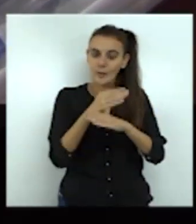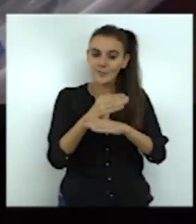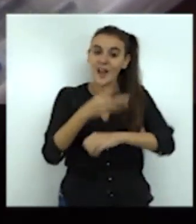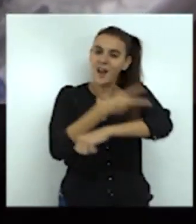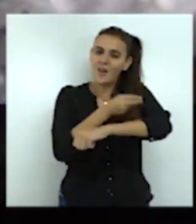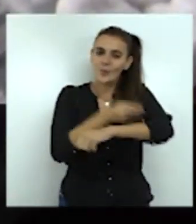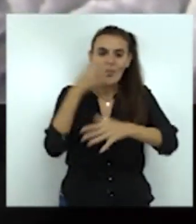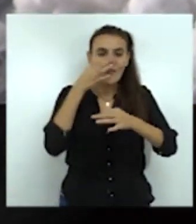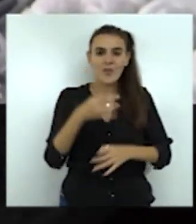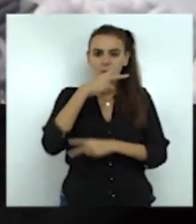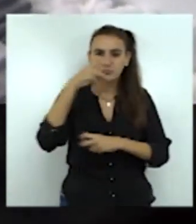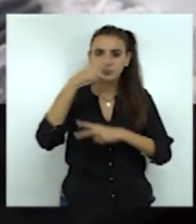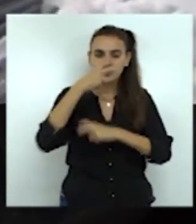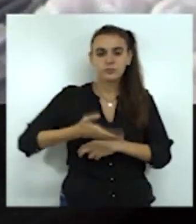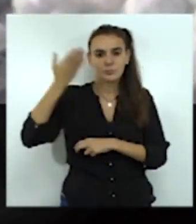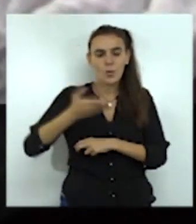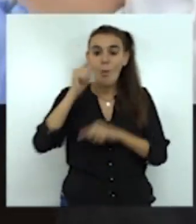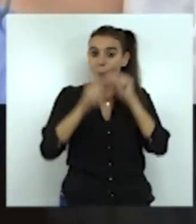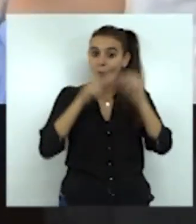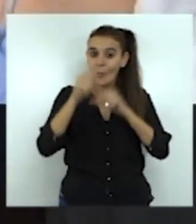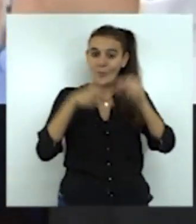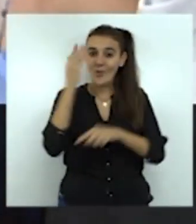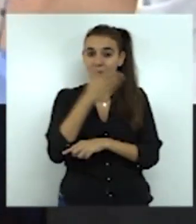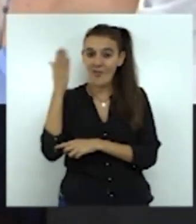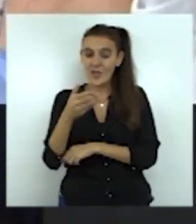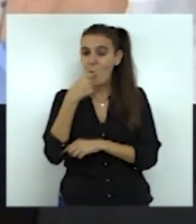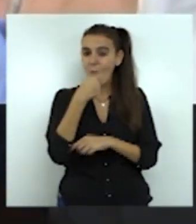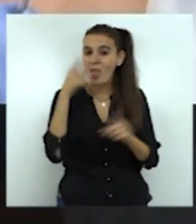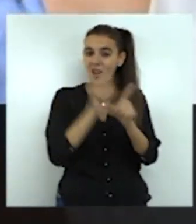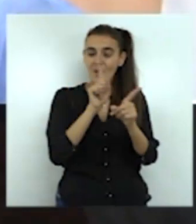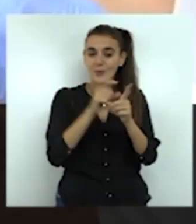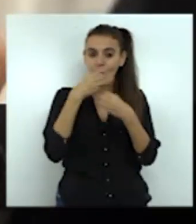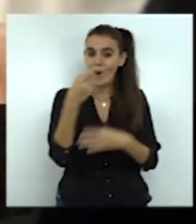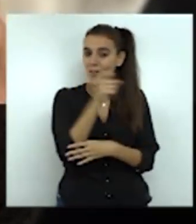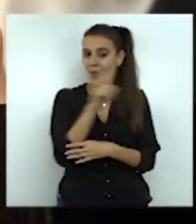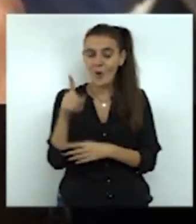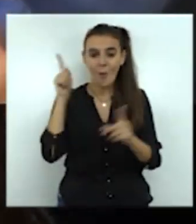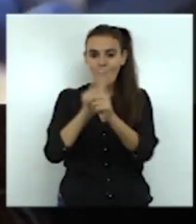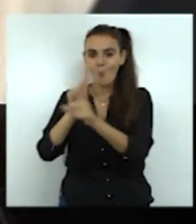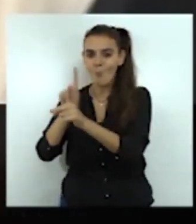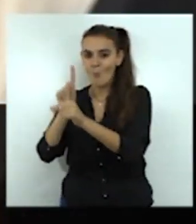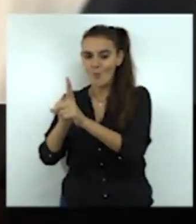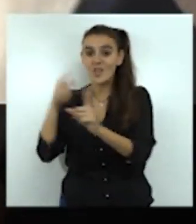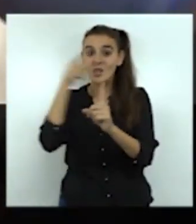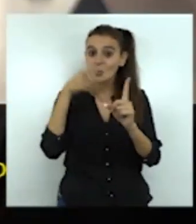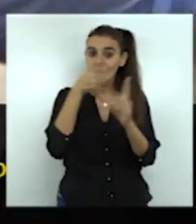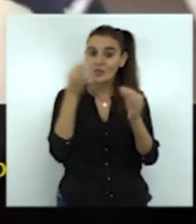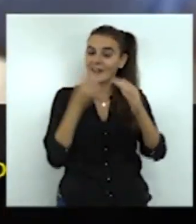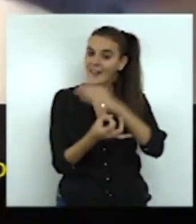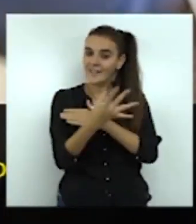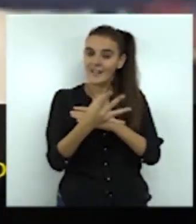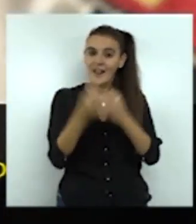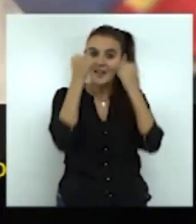aguda causada por un virus, por lo que los antibióticos no resultan efectivos para combatirla y su uso puede crear resistencia a estos fármacos.